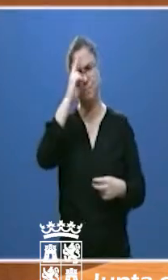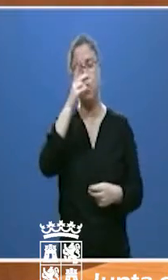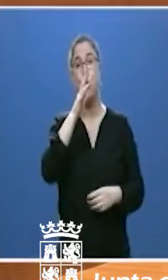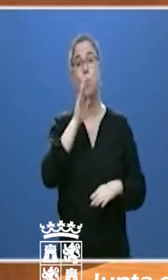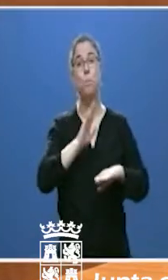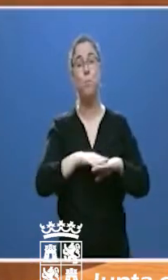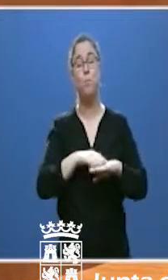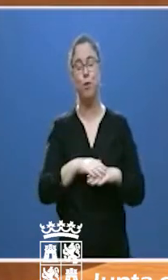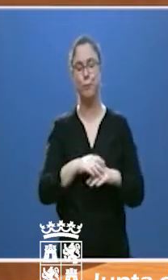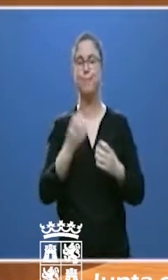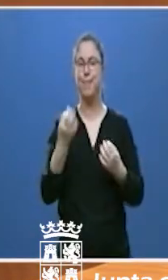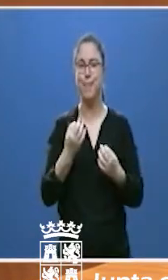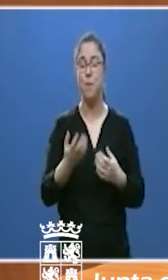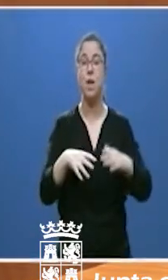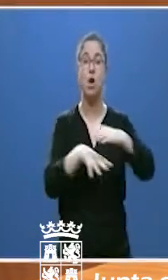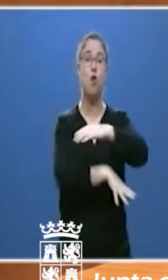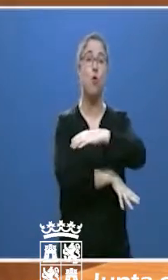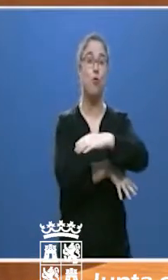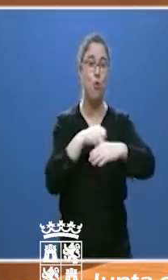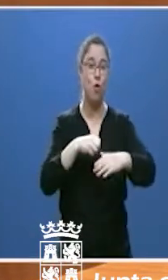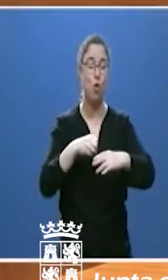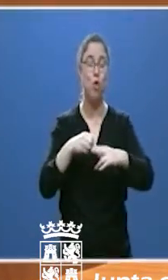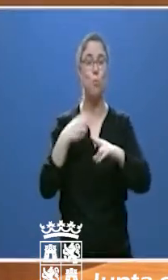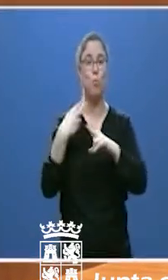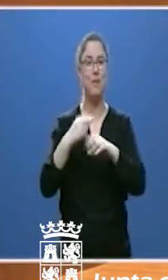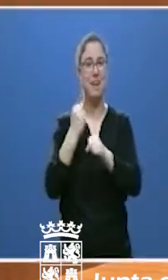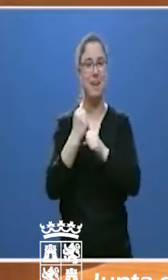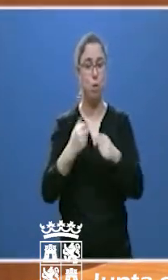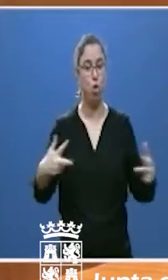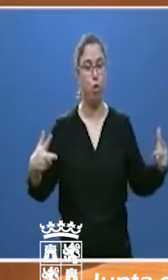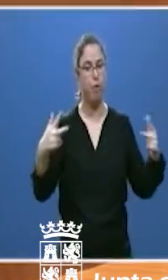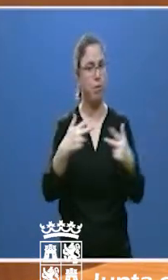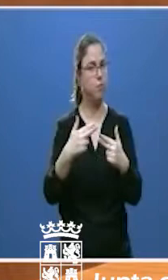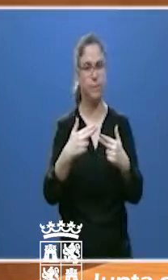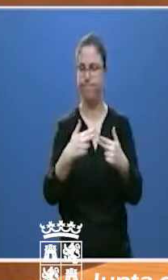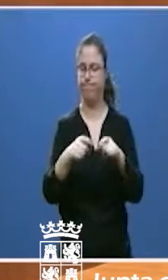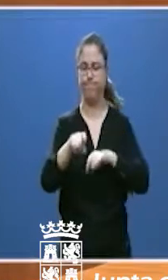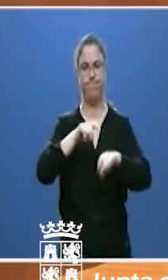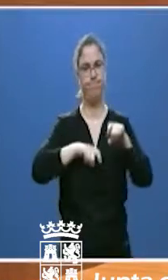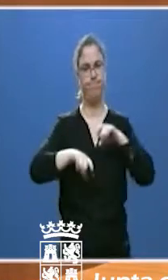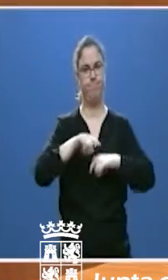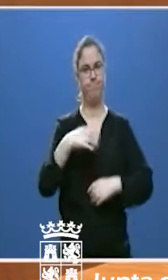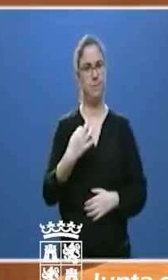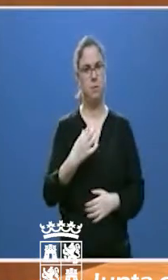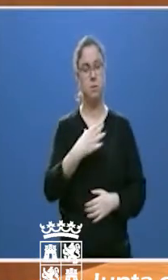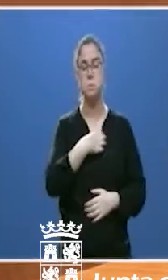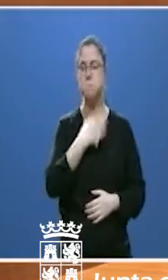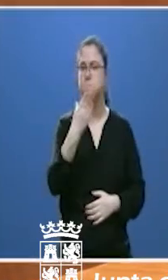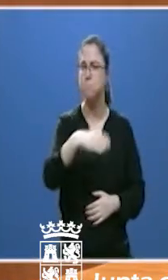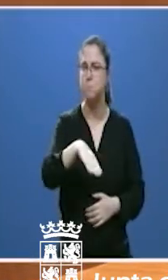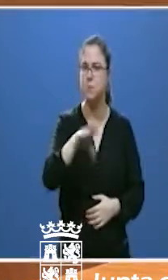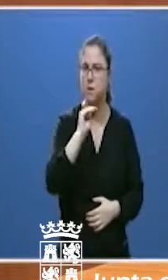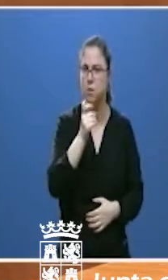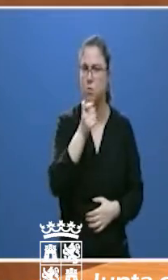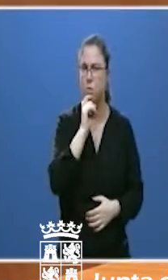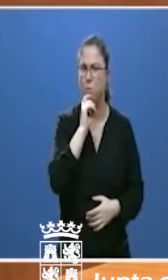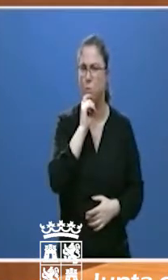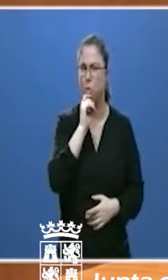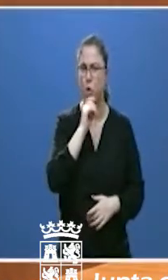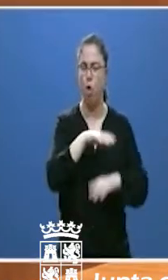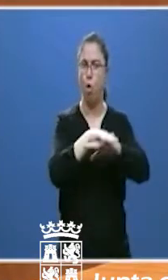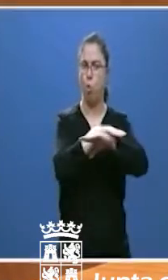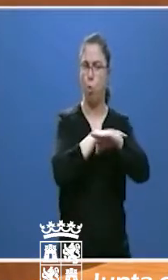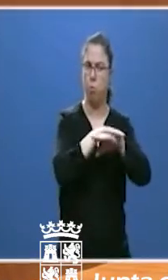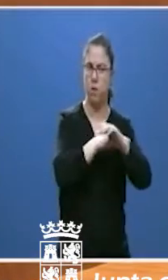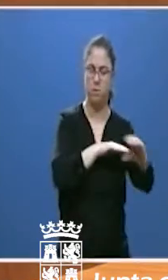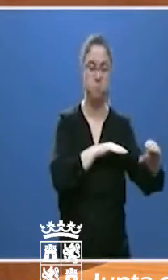el recorte sufrido en los fondos para políticas de empleo. Nadie puede comprender ni explicar que con una mano el Gobierno nos